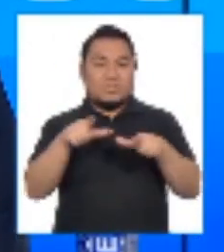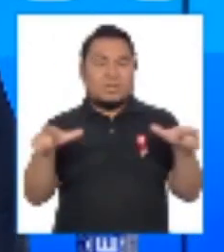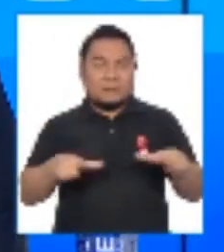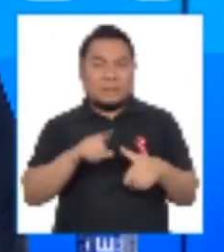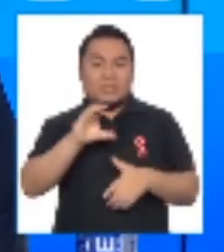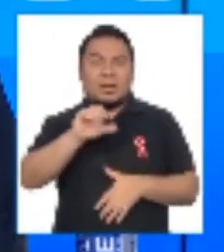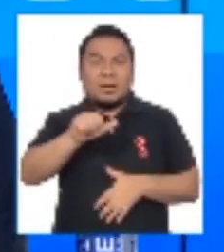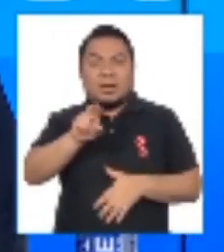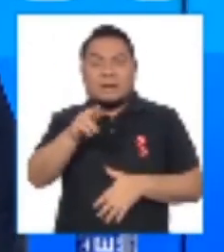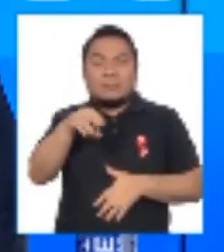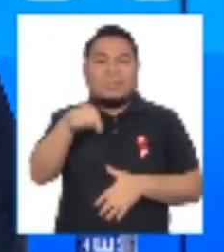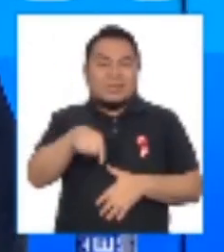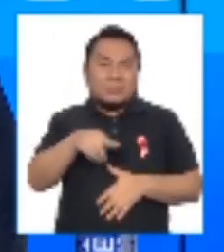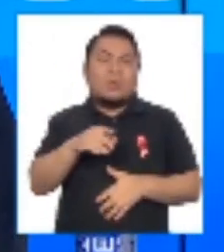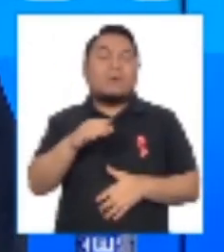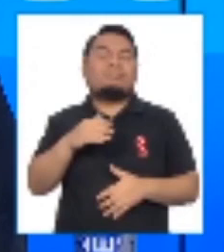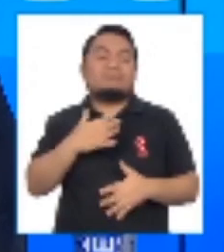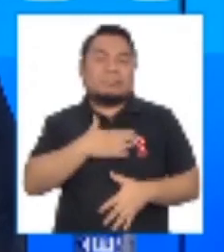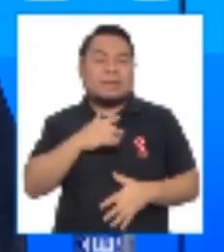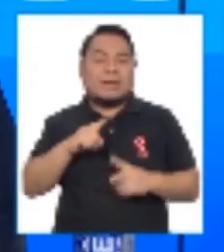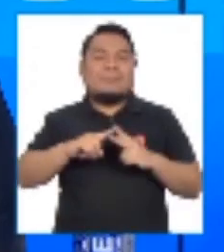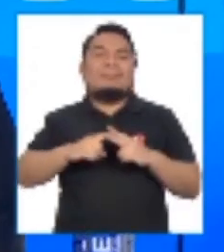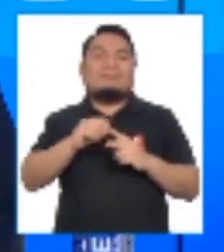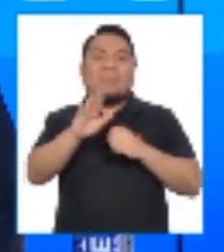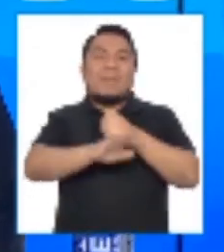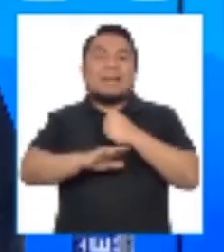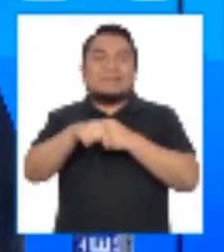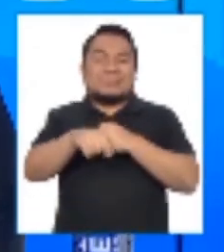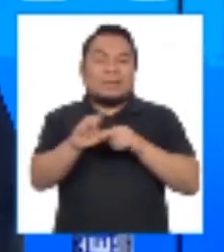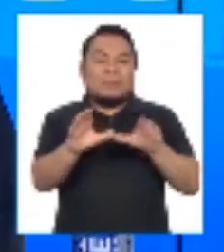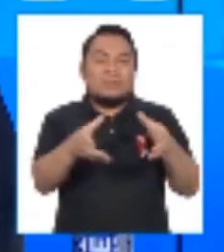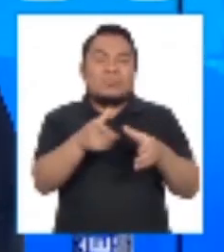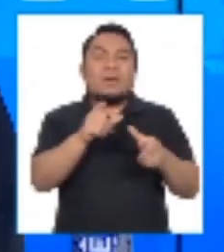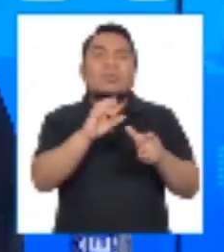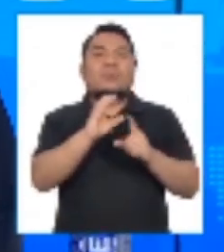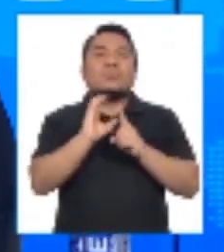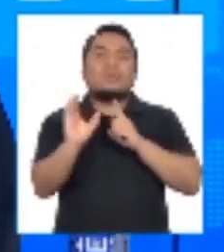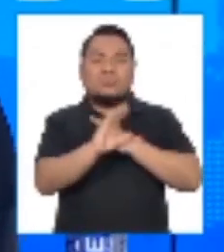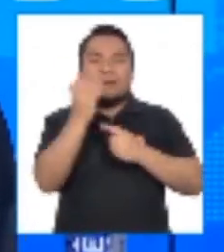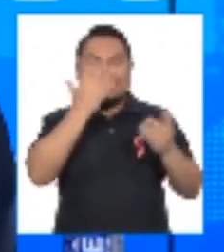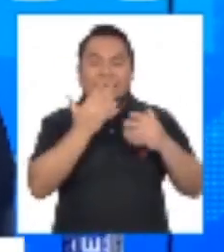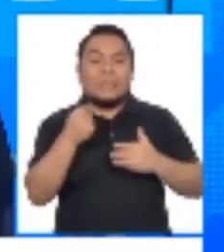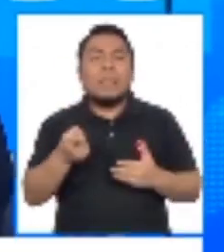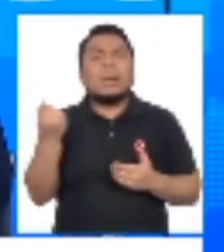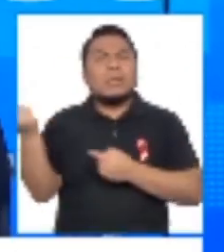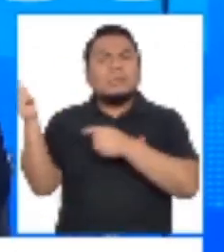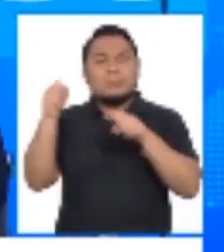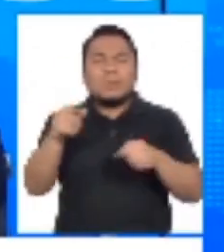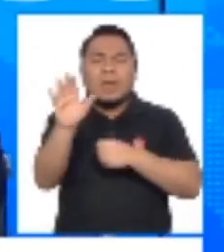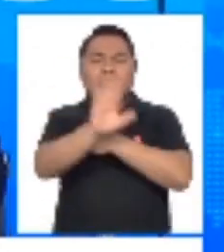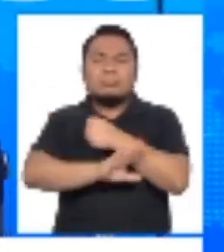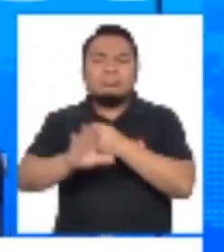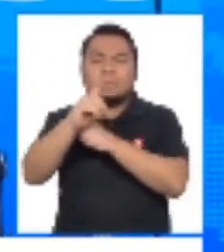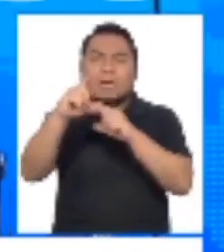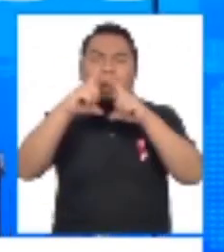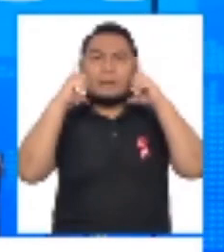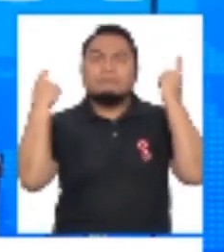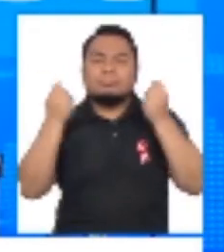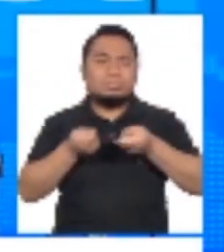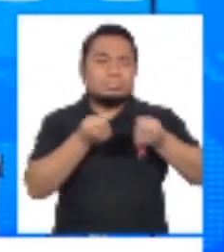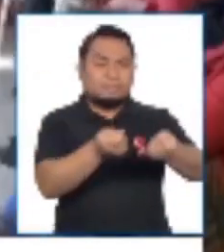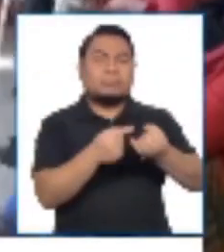es el corazón de la cultura afroperuana. Vinimos trayendo mascarillas comunitarias que han sido atrevidas a las organizaciones.